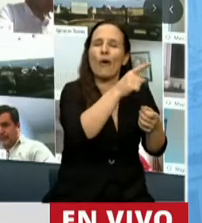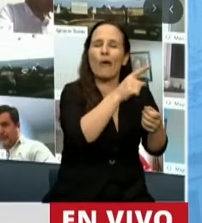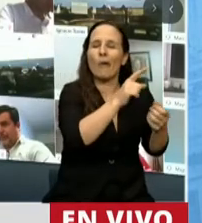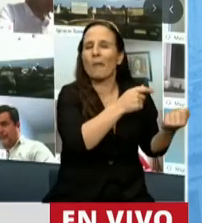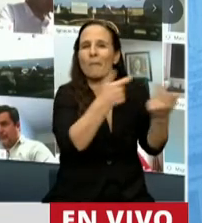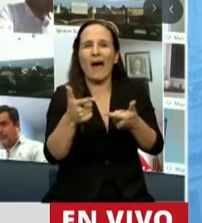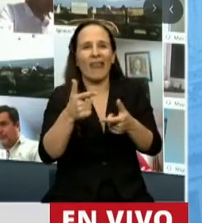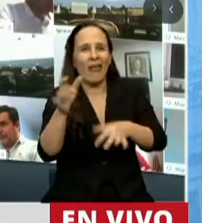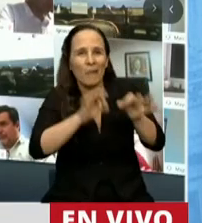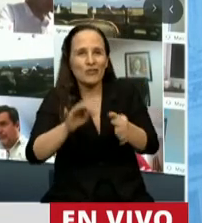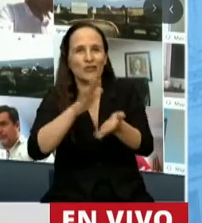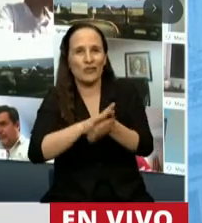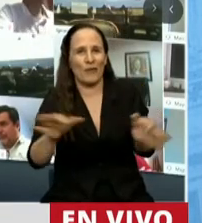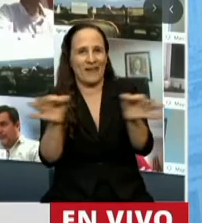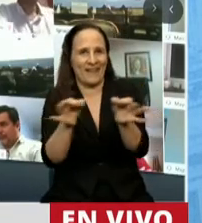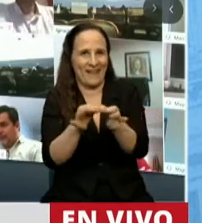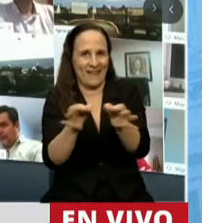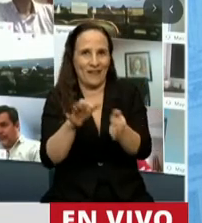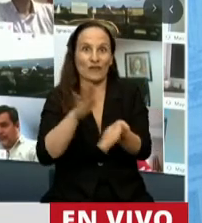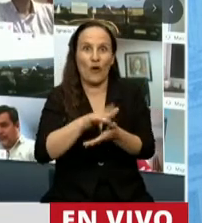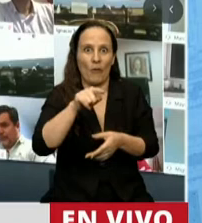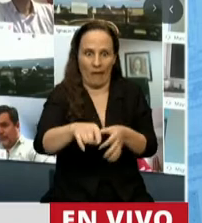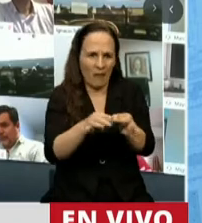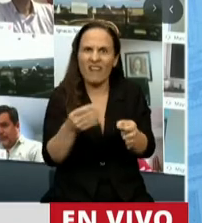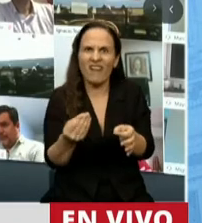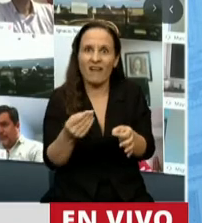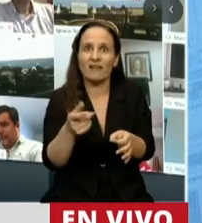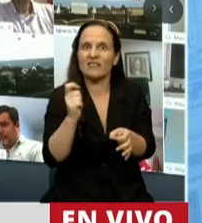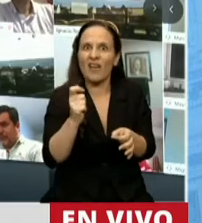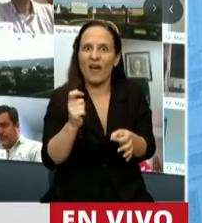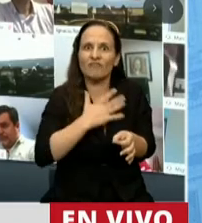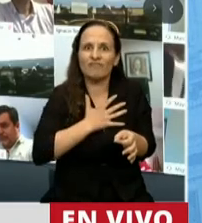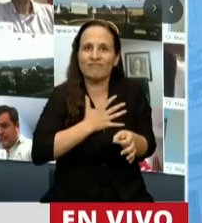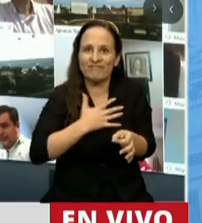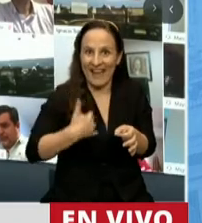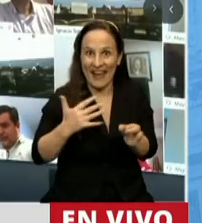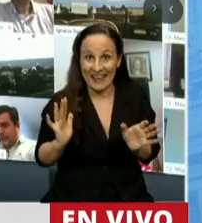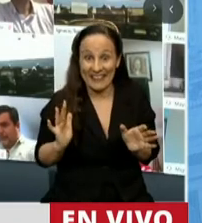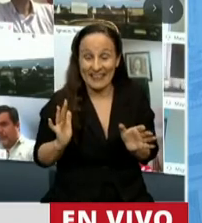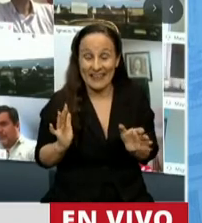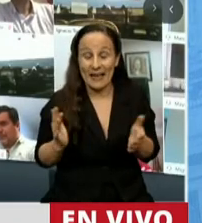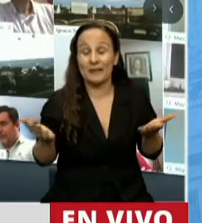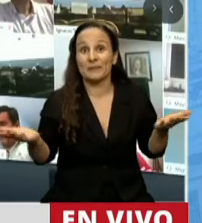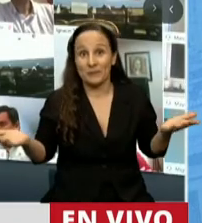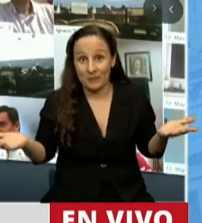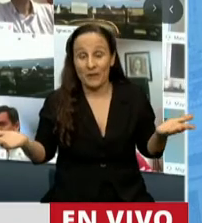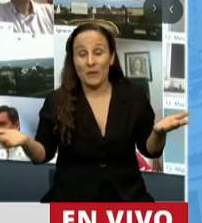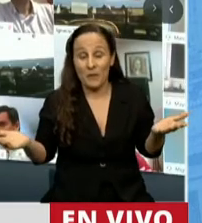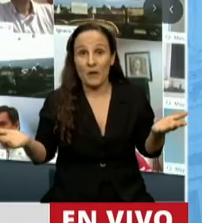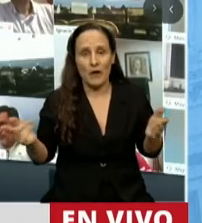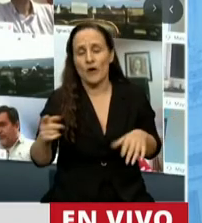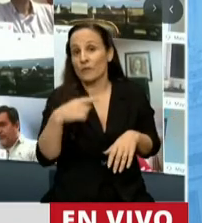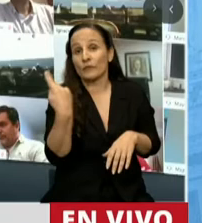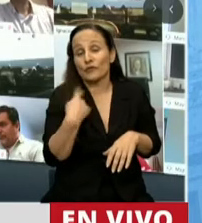soberanía. Seguramente en esta lucha que hoy tenemos, desde otro ámbito que la vida nos ha dado, donde